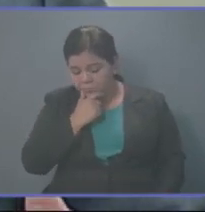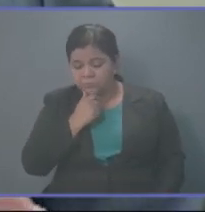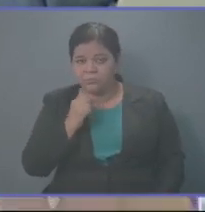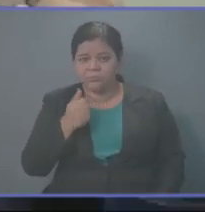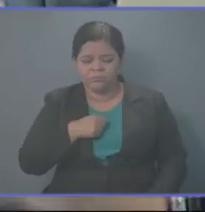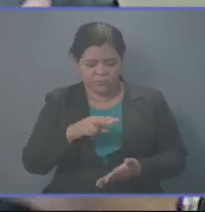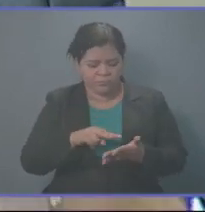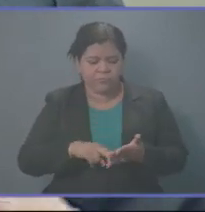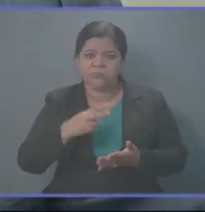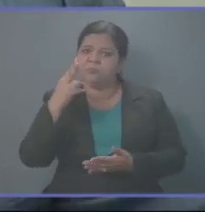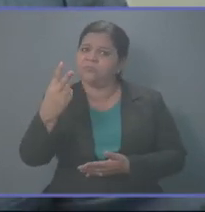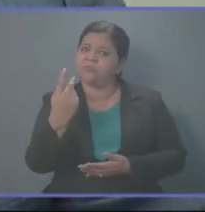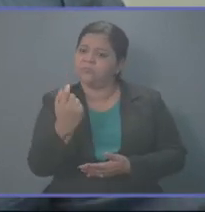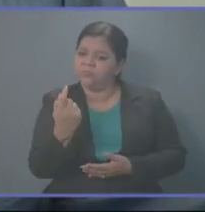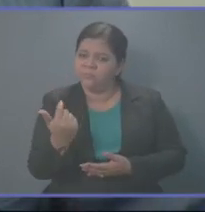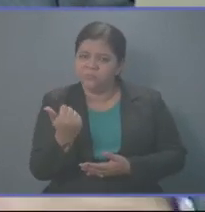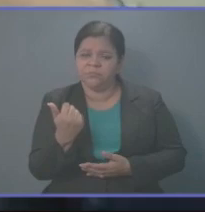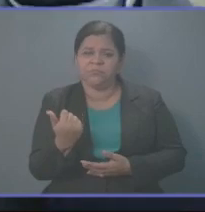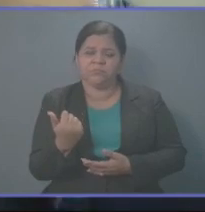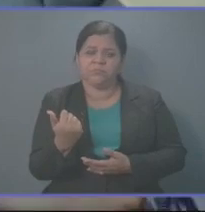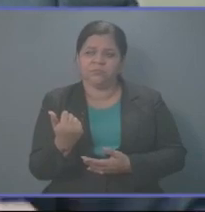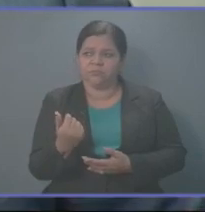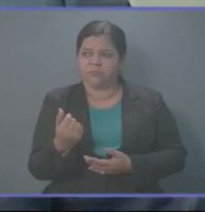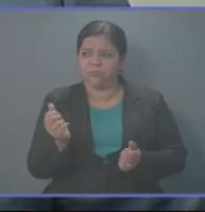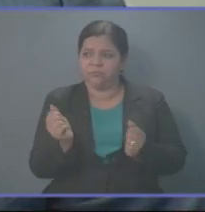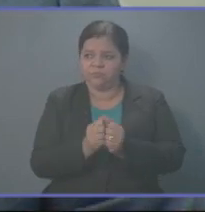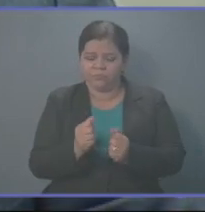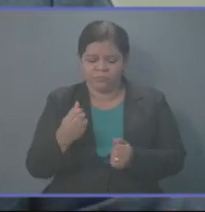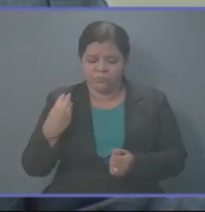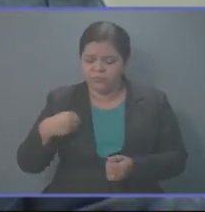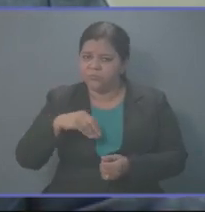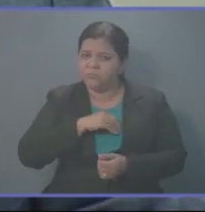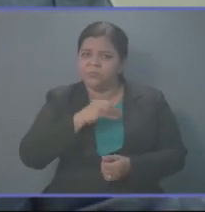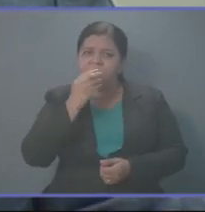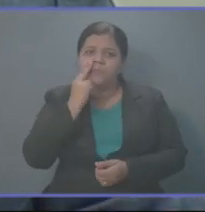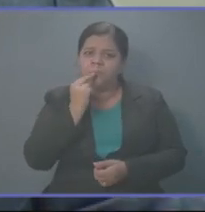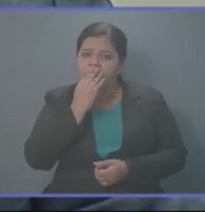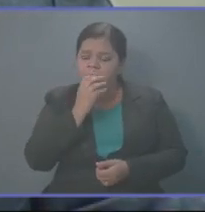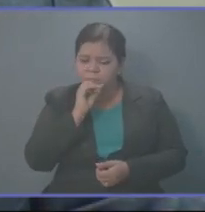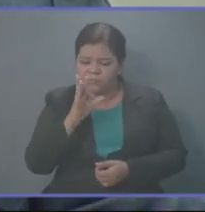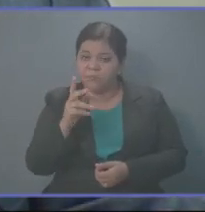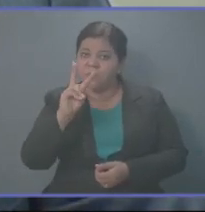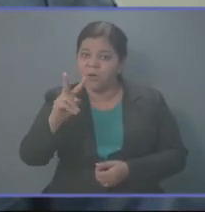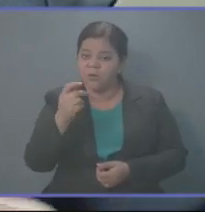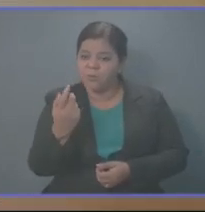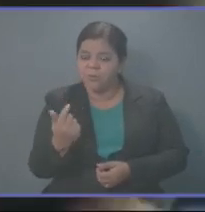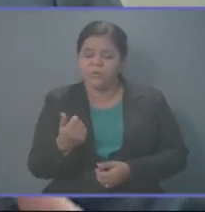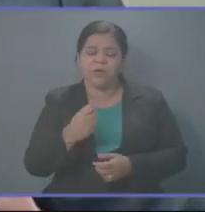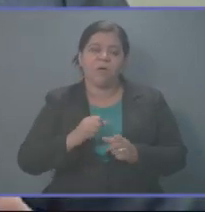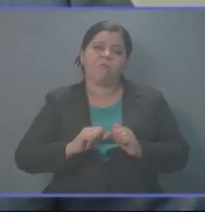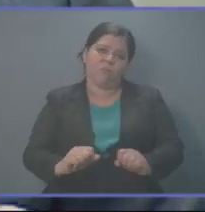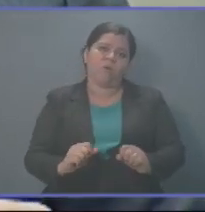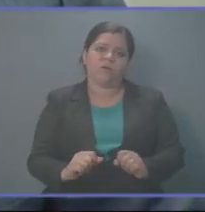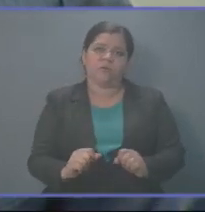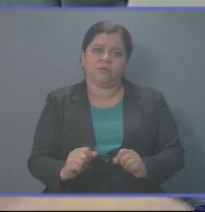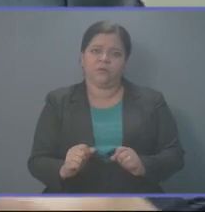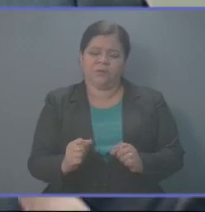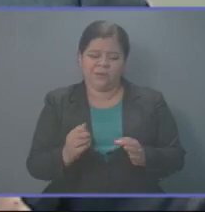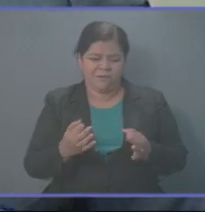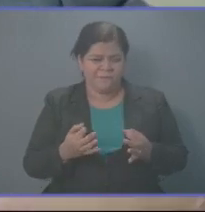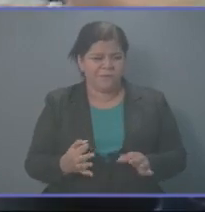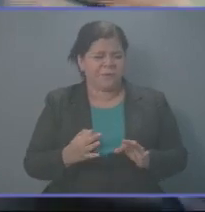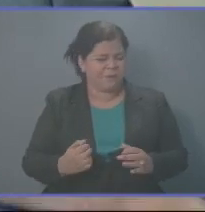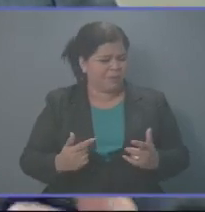como dos miembros de la policía, con el doctor Quijano leíamos como dos miembros de la policía habían sido asesinados de la manera más